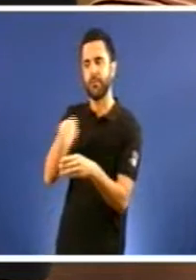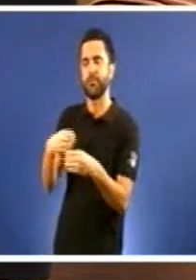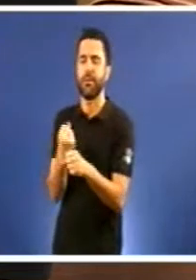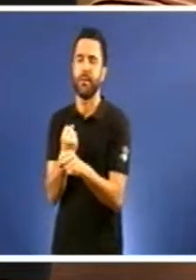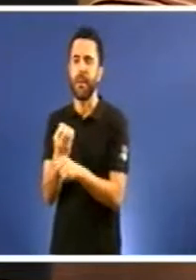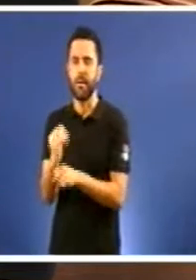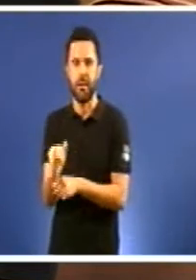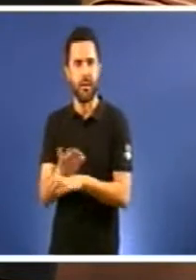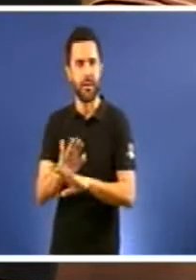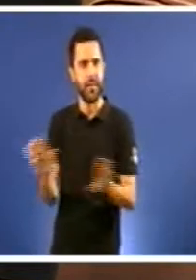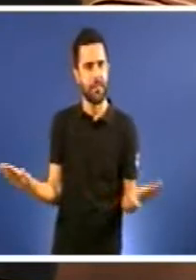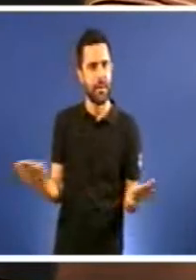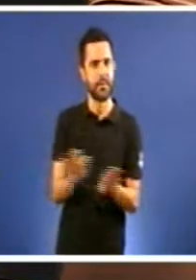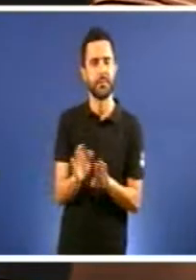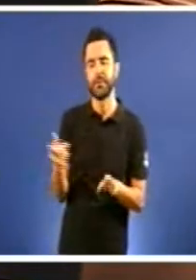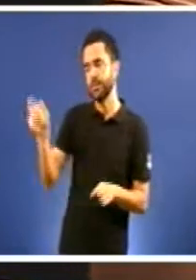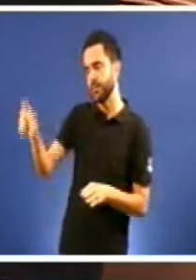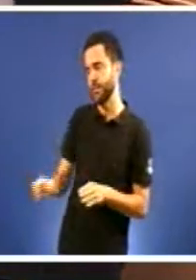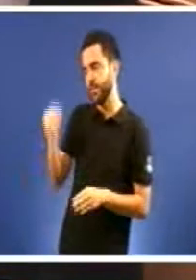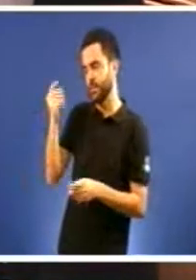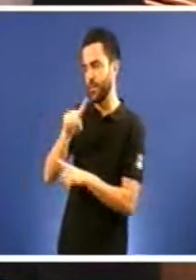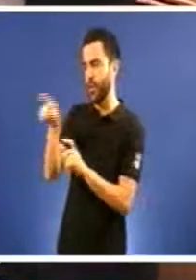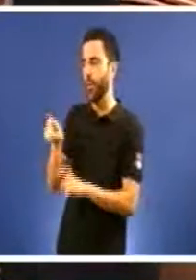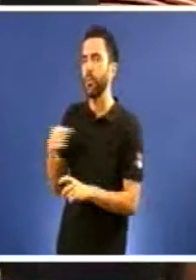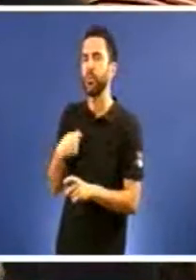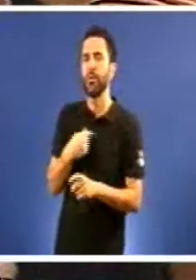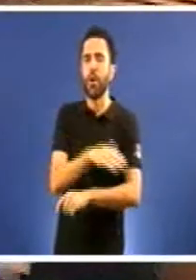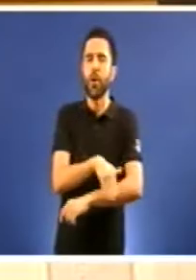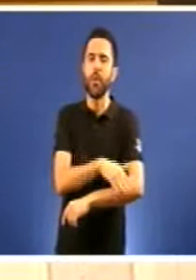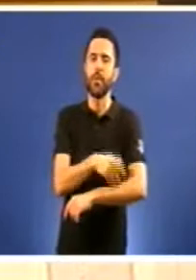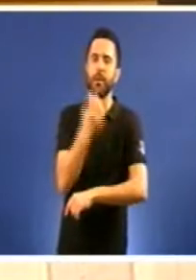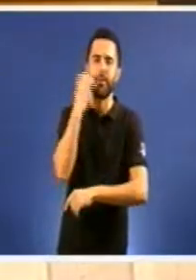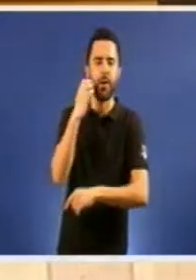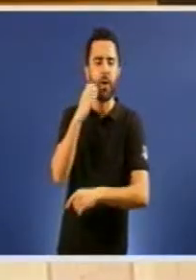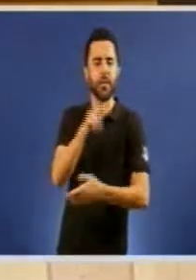do que representou o goberno Rajoy para Galiza? Moitas gracias, señor Fortera.